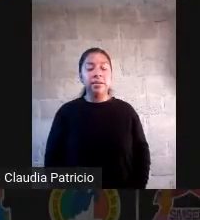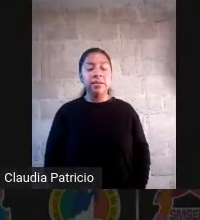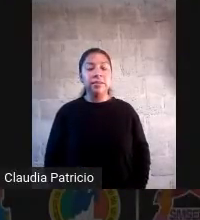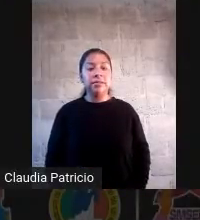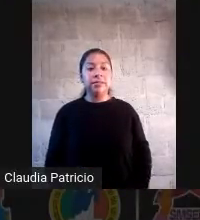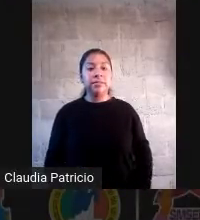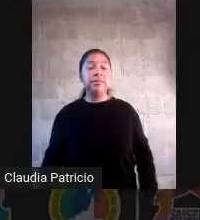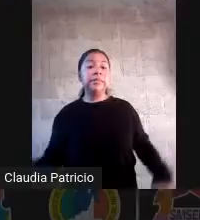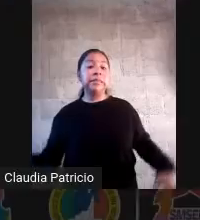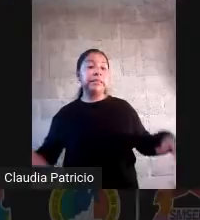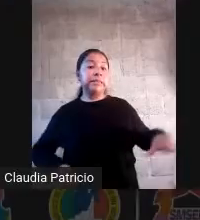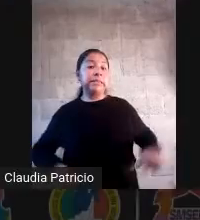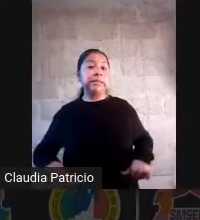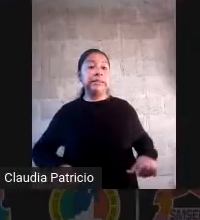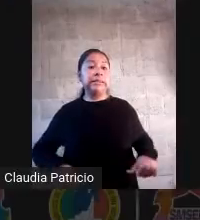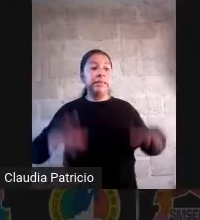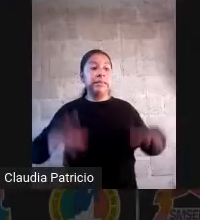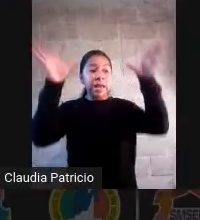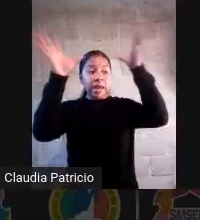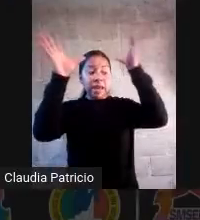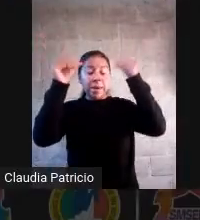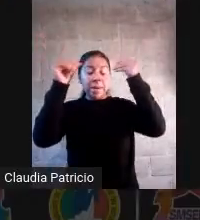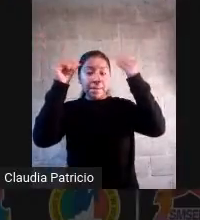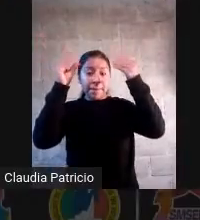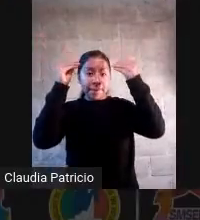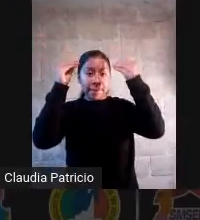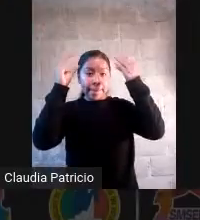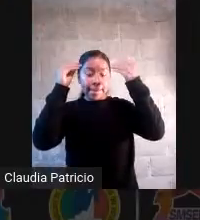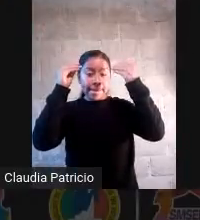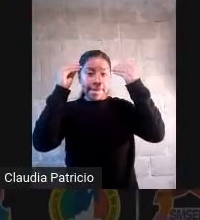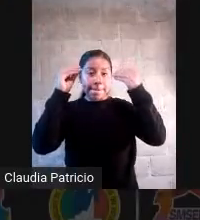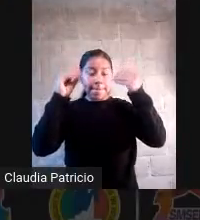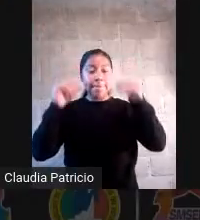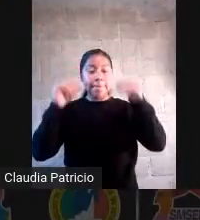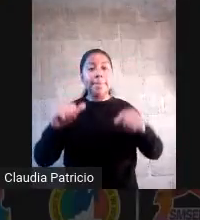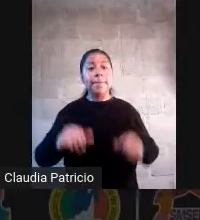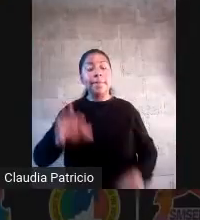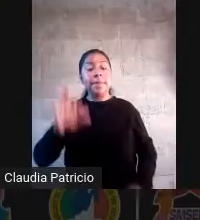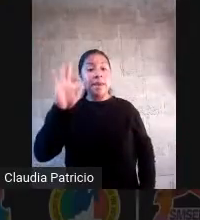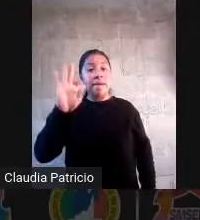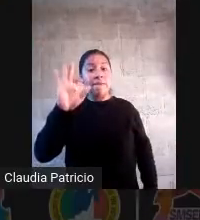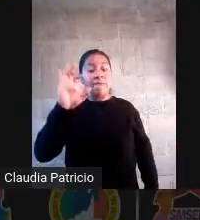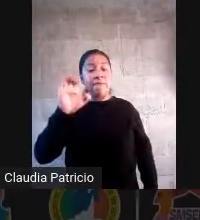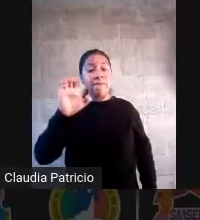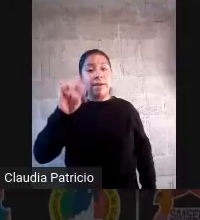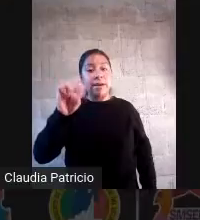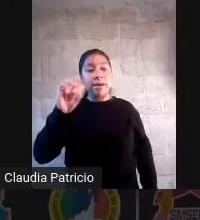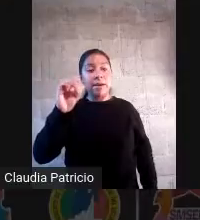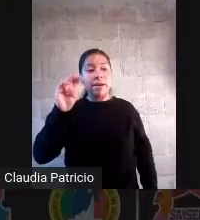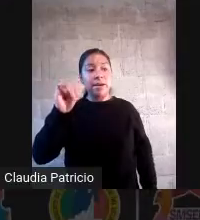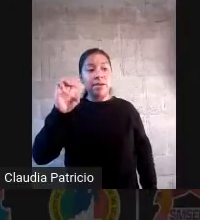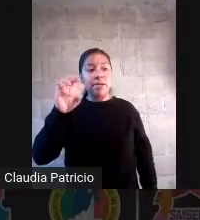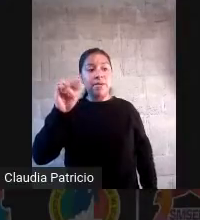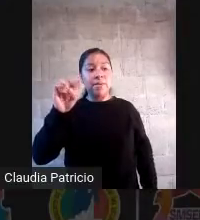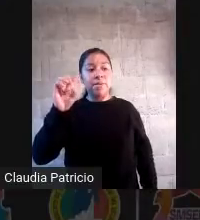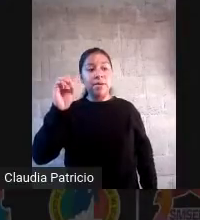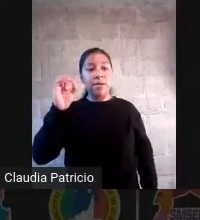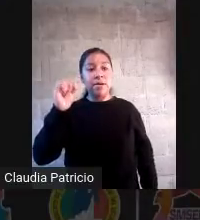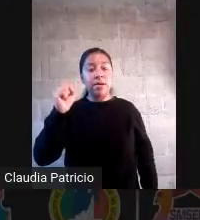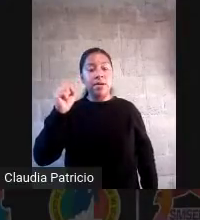aprendizaje basada en fenómenos esta estrategia didáctica les voy a hacer un poquito de historia